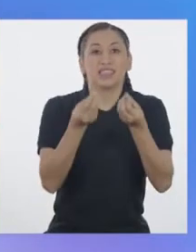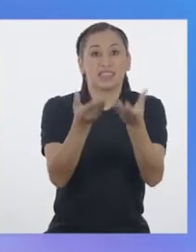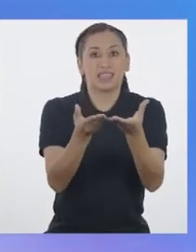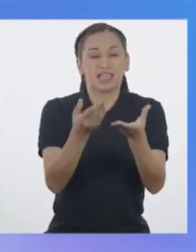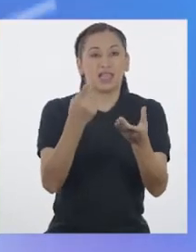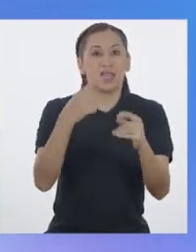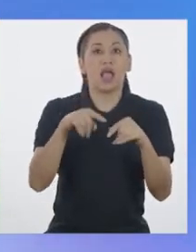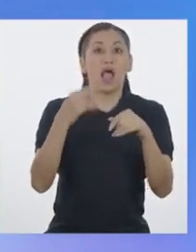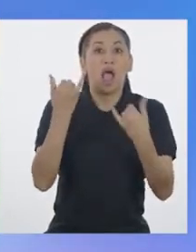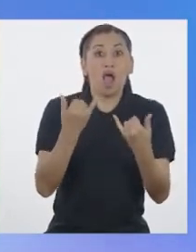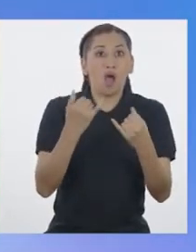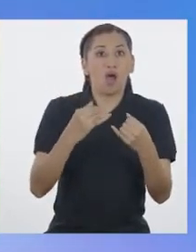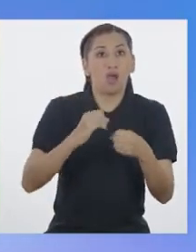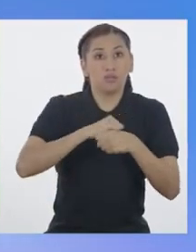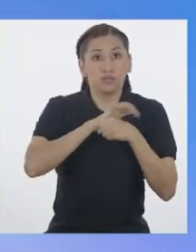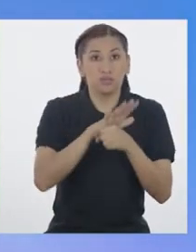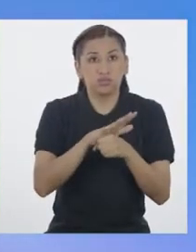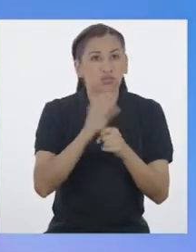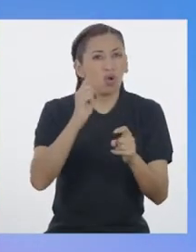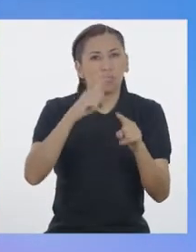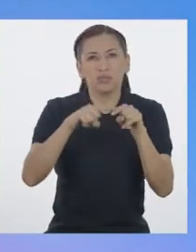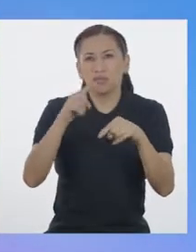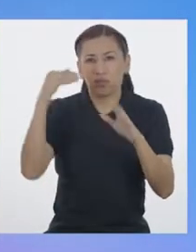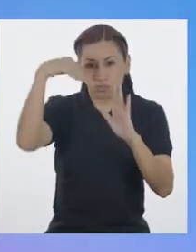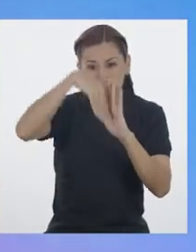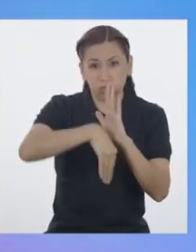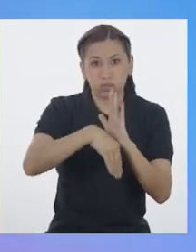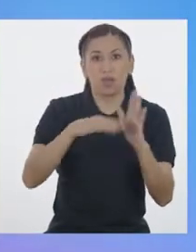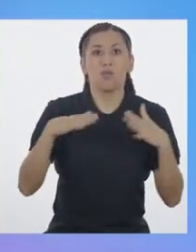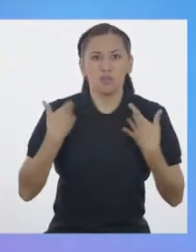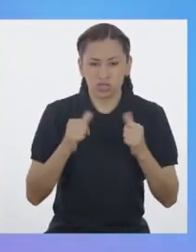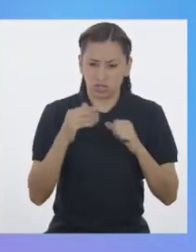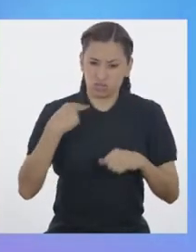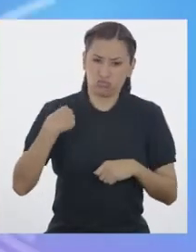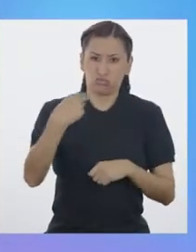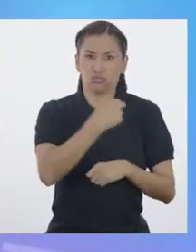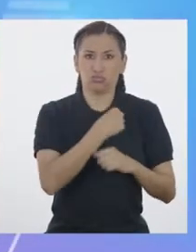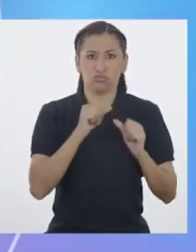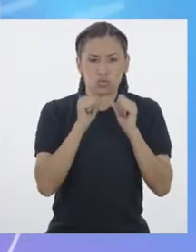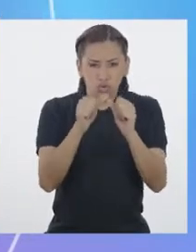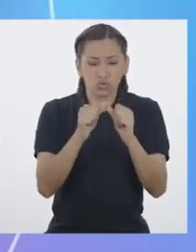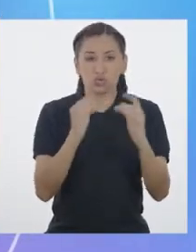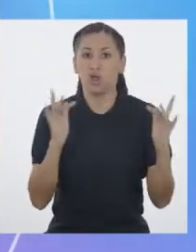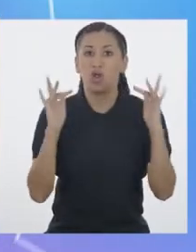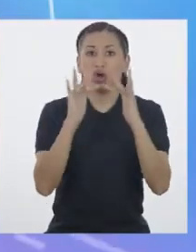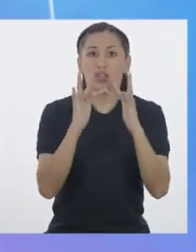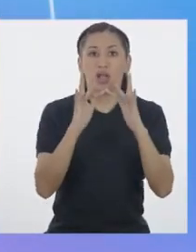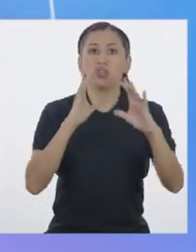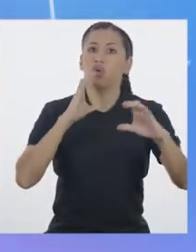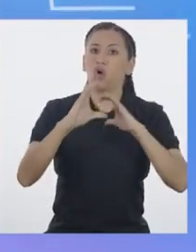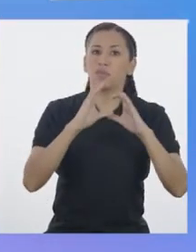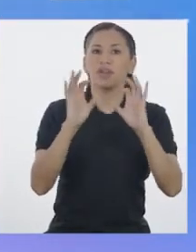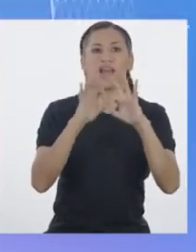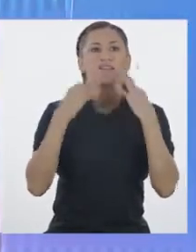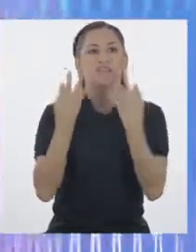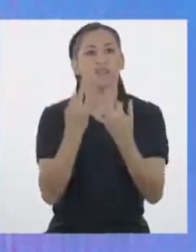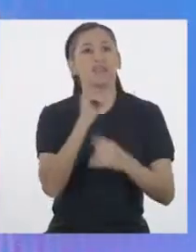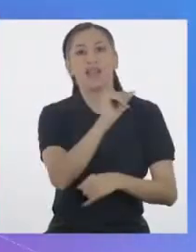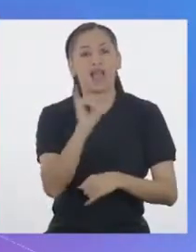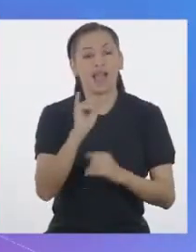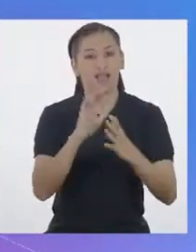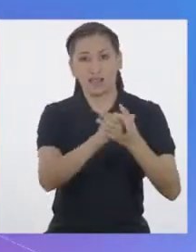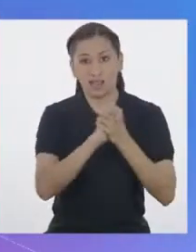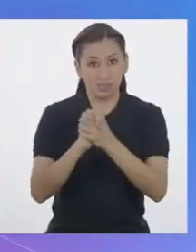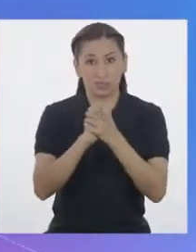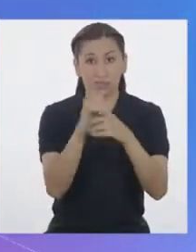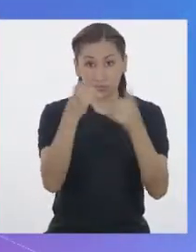que ante situaciones de crisis podamos seguir informados y comunicados con nuestros familiares y amigos Ahora